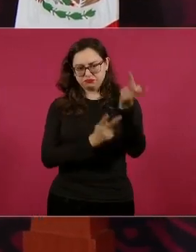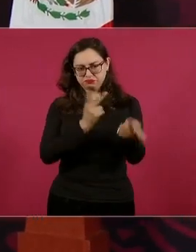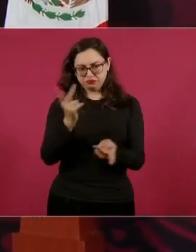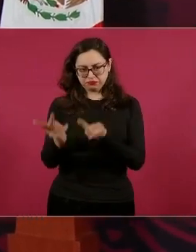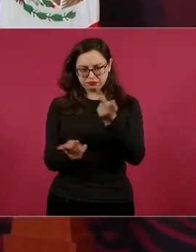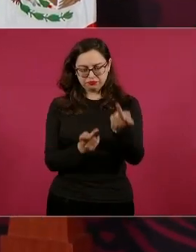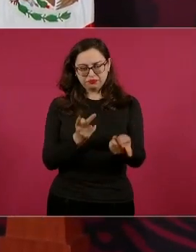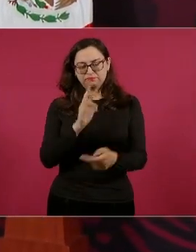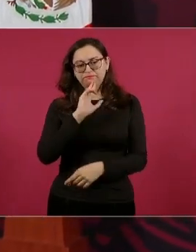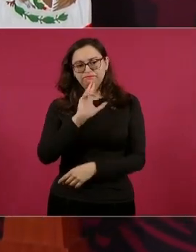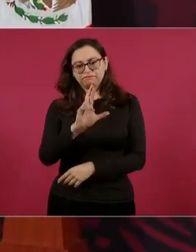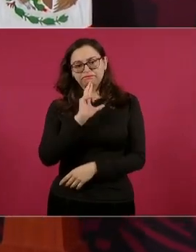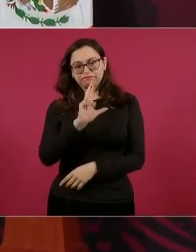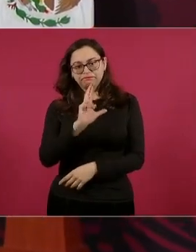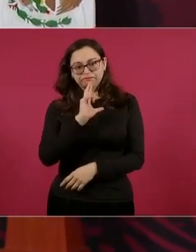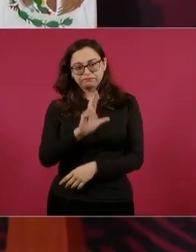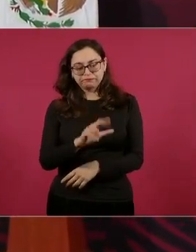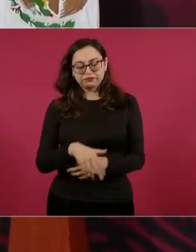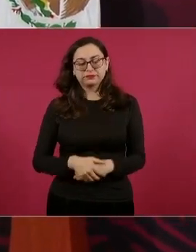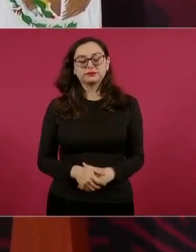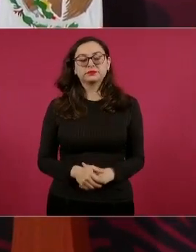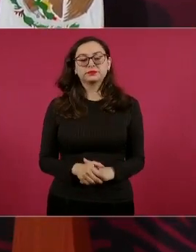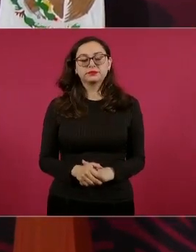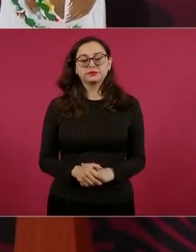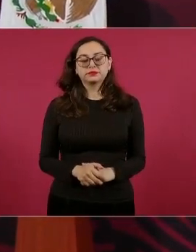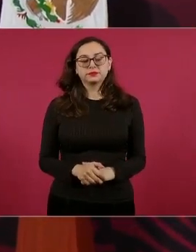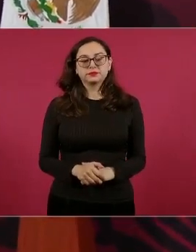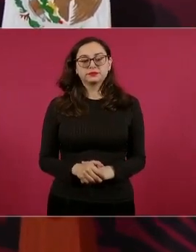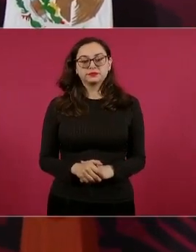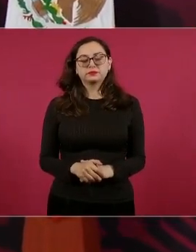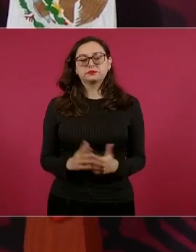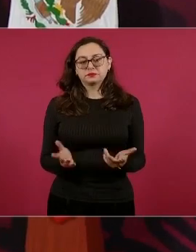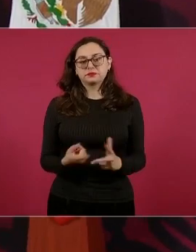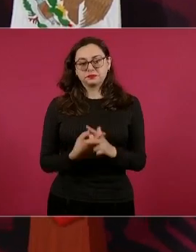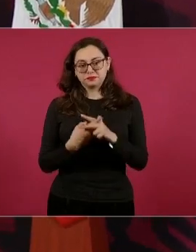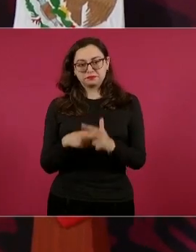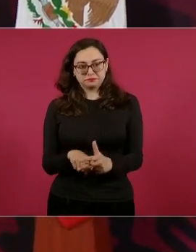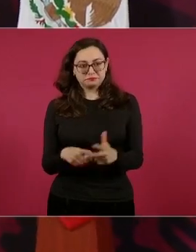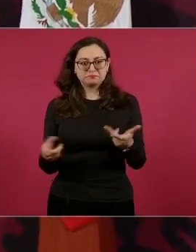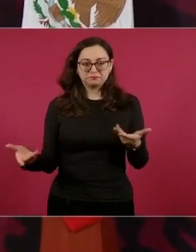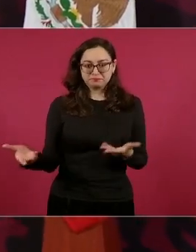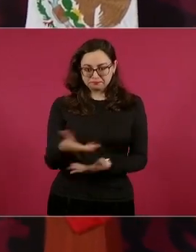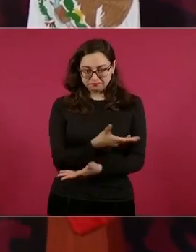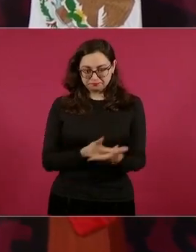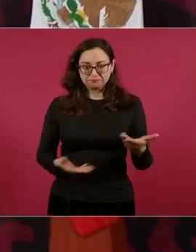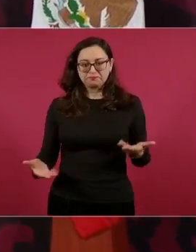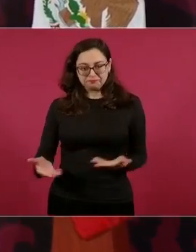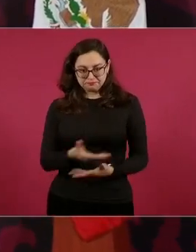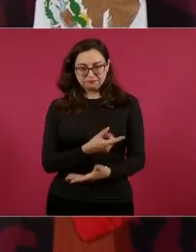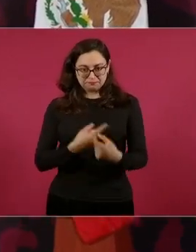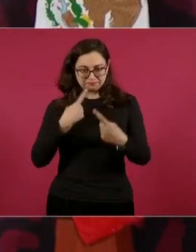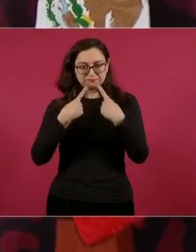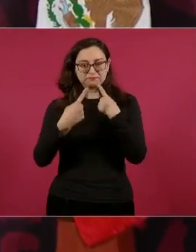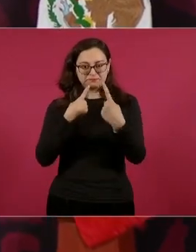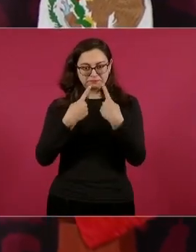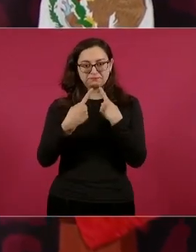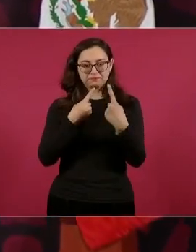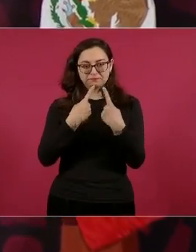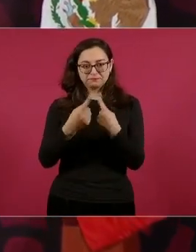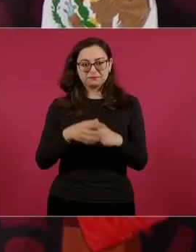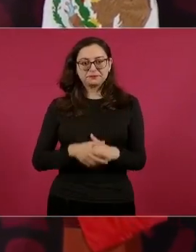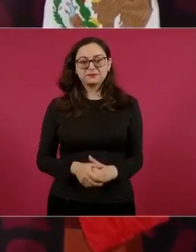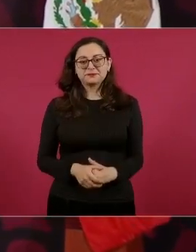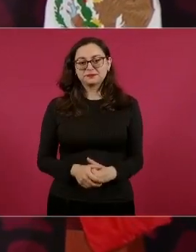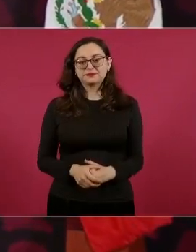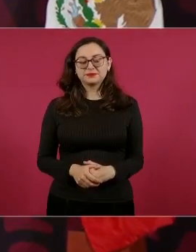de ustedes para llevar a cabo el diálogo circular del día de hoy.